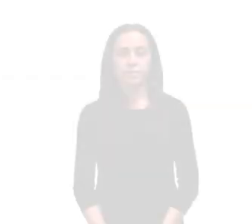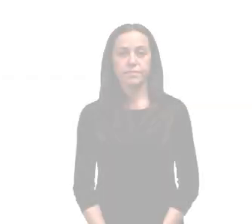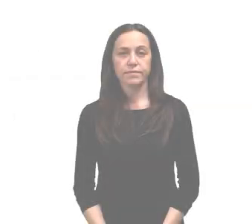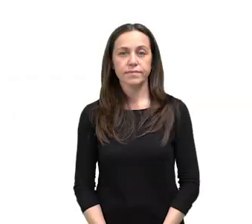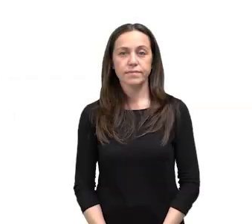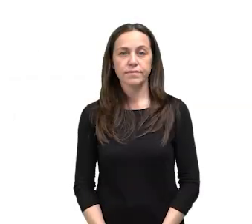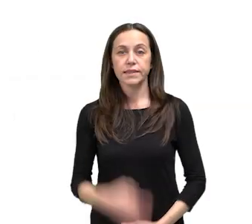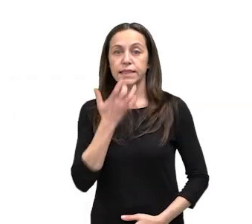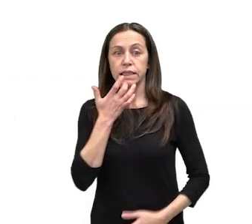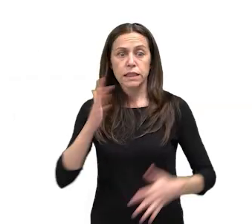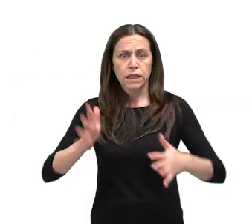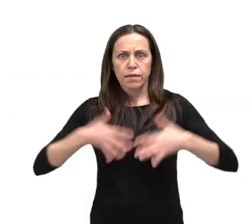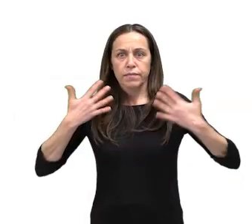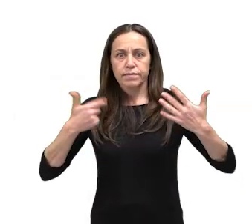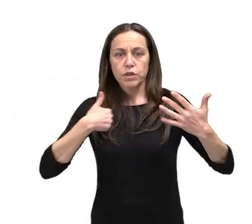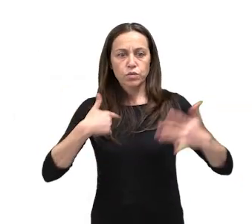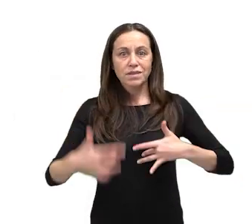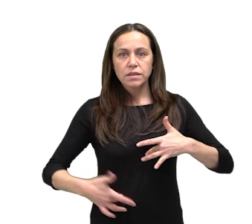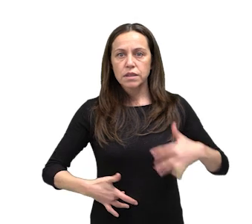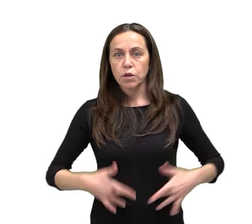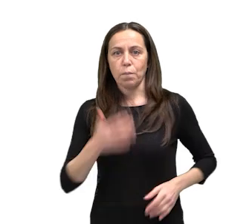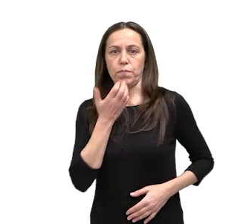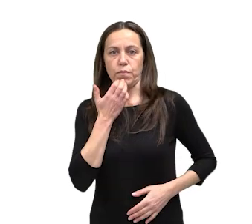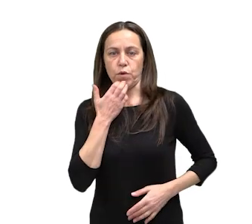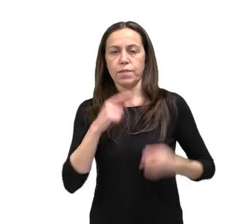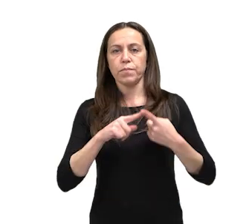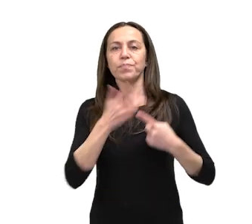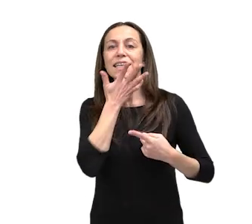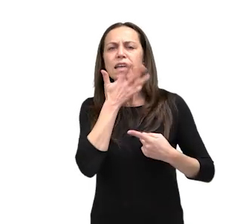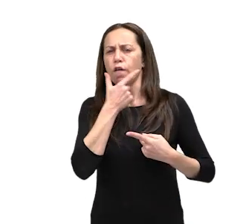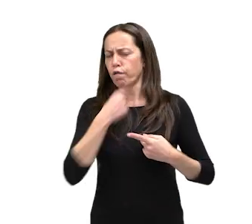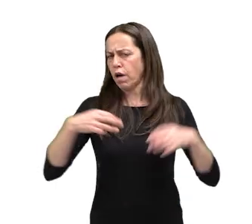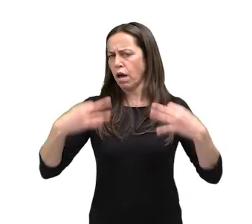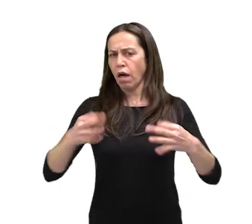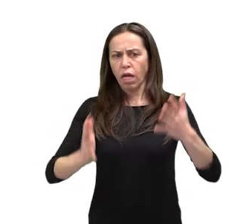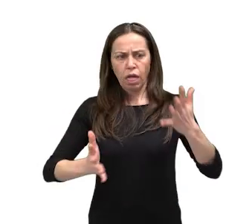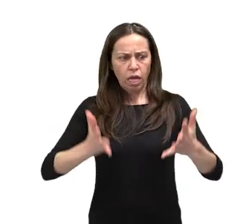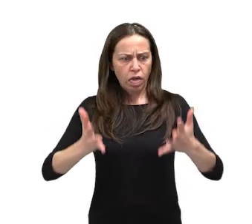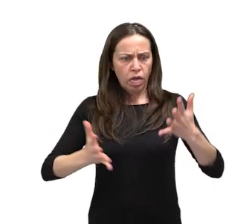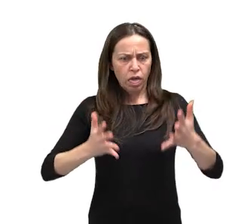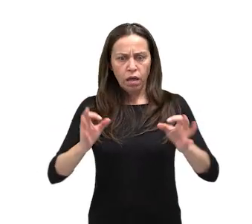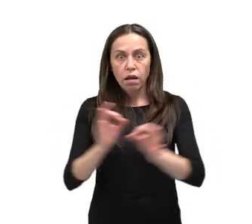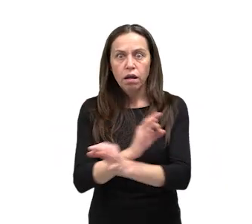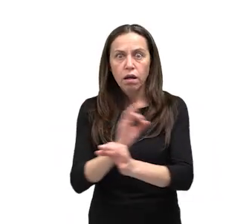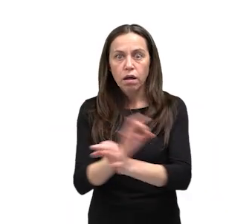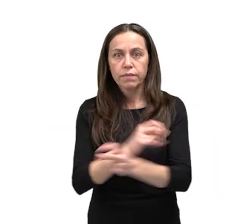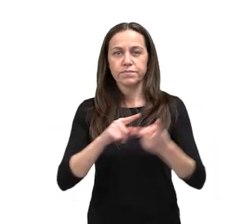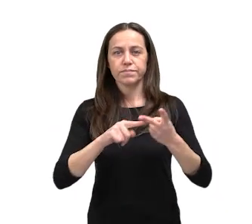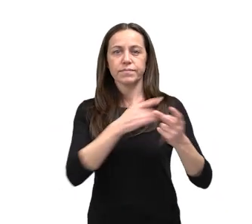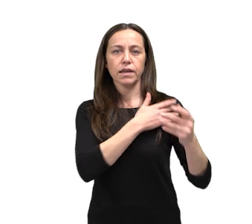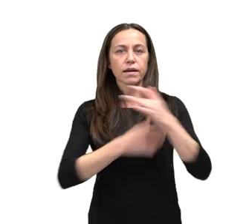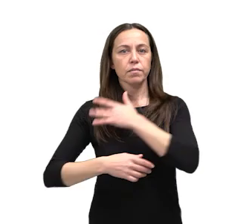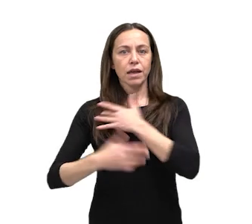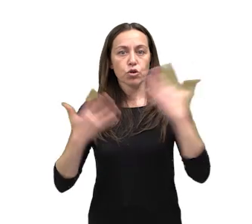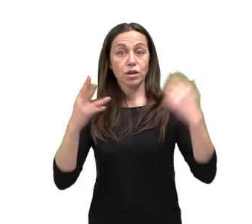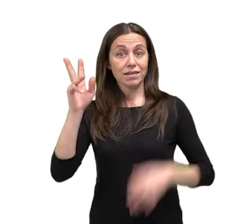Se de súpeto percibes algún destes síntomas? Non es quehen de dicir correctamente palabras simples? Non podes